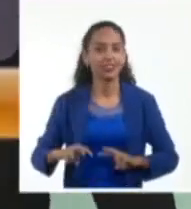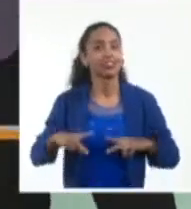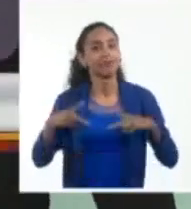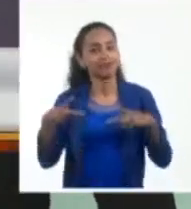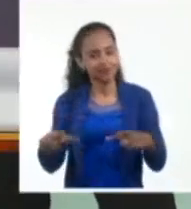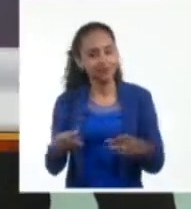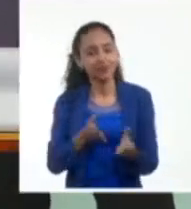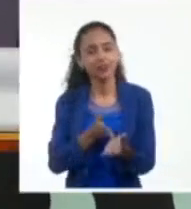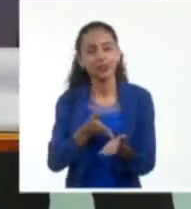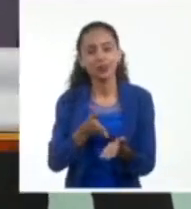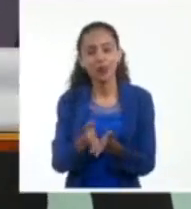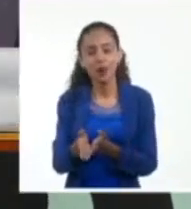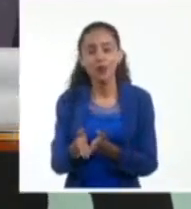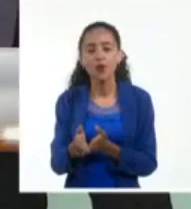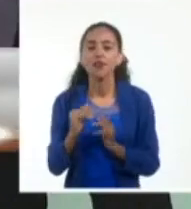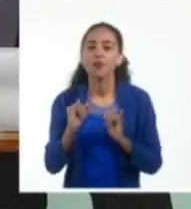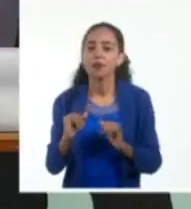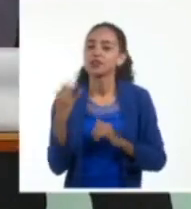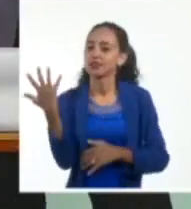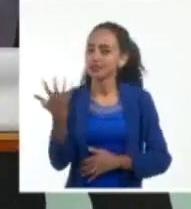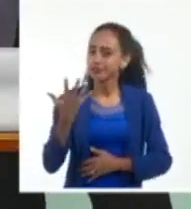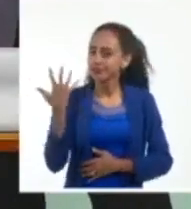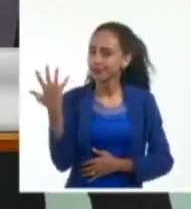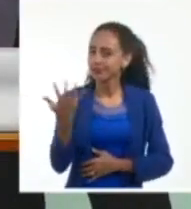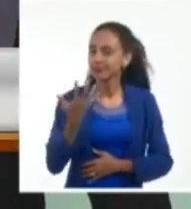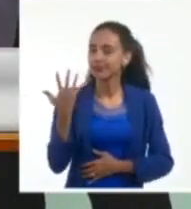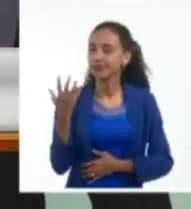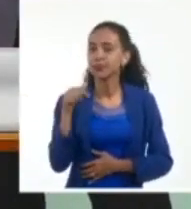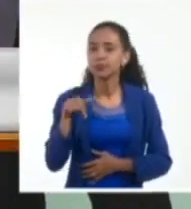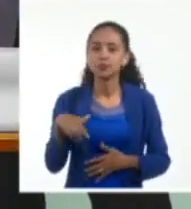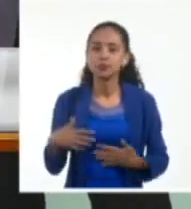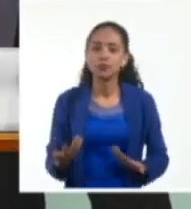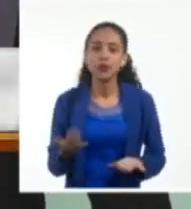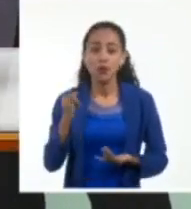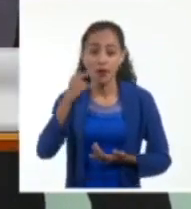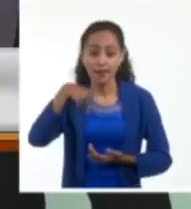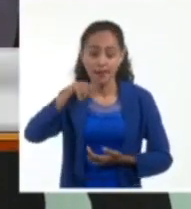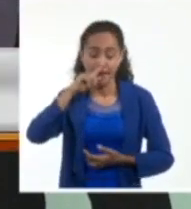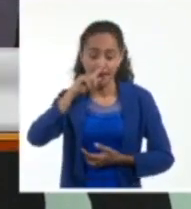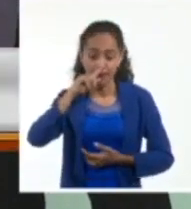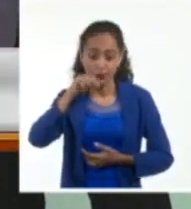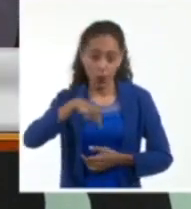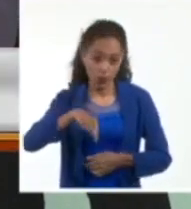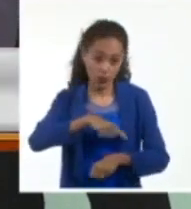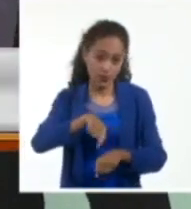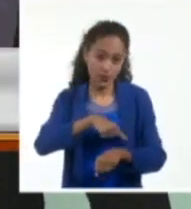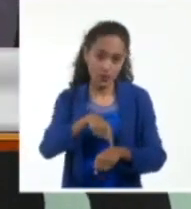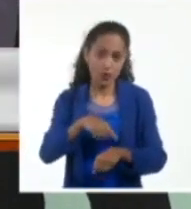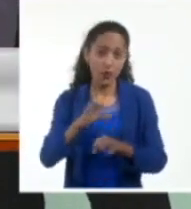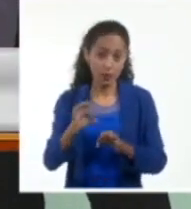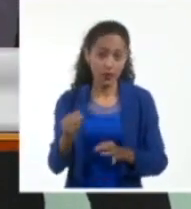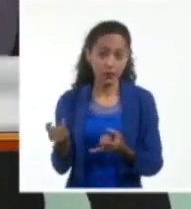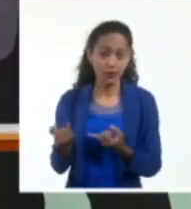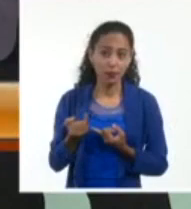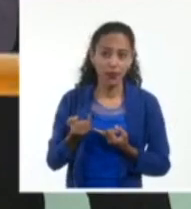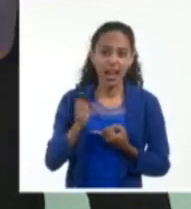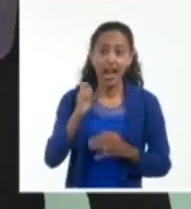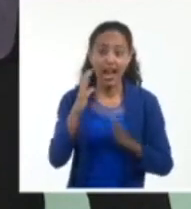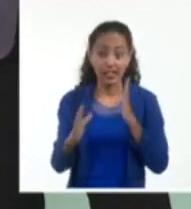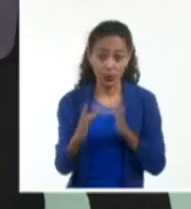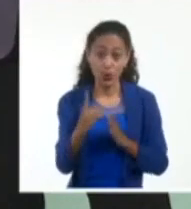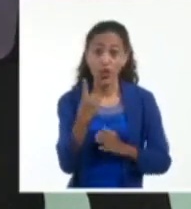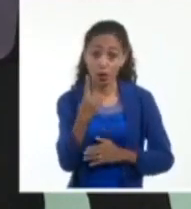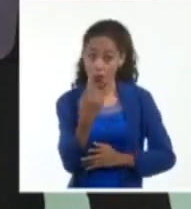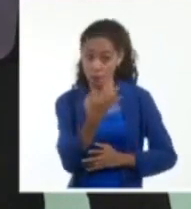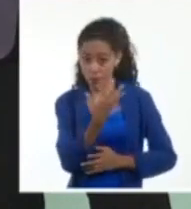las informaciones sobre la evolución y trayectoria que tenido el huracán Ian en las últimas horas. Como bien tú decías, es un categoría 1.